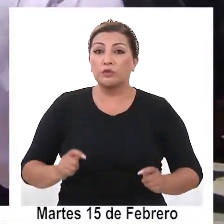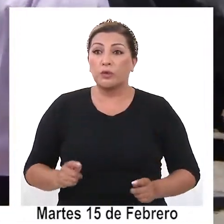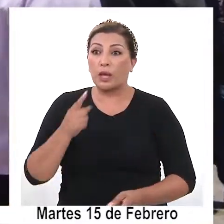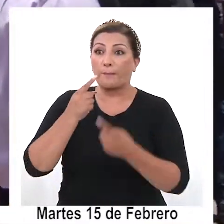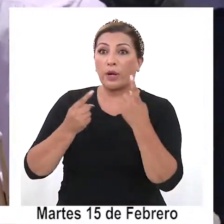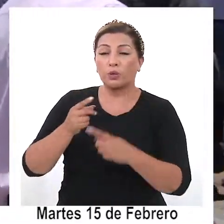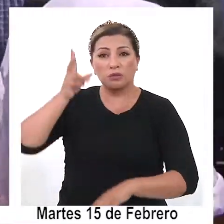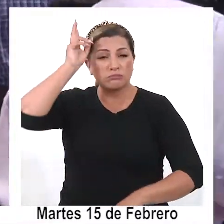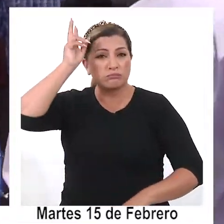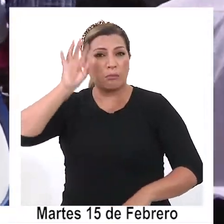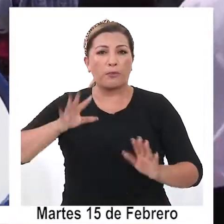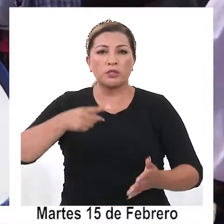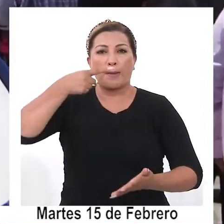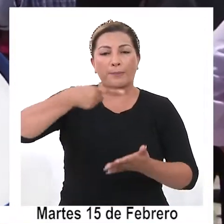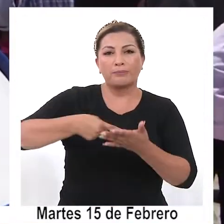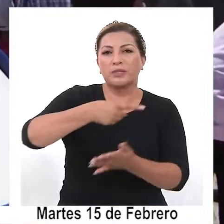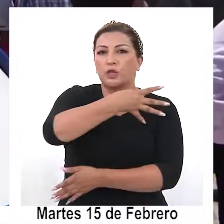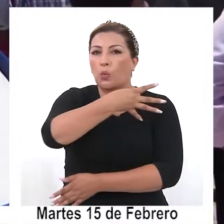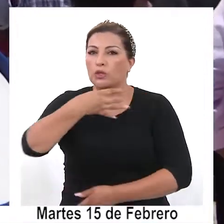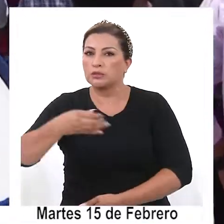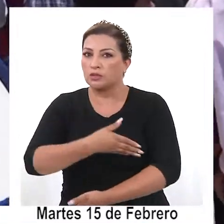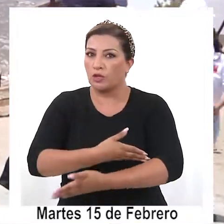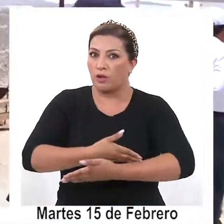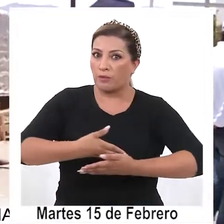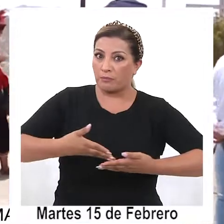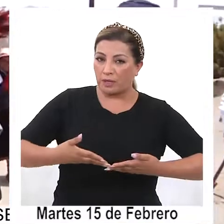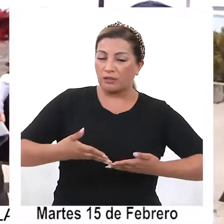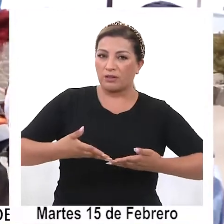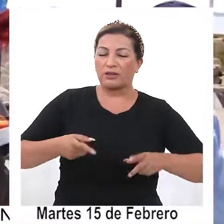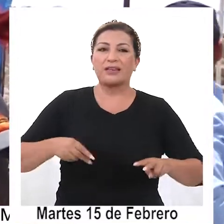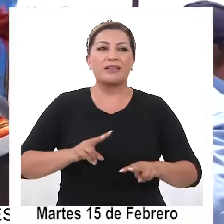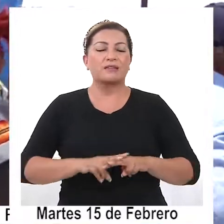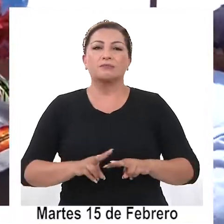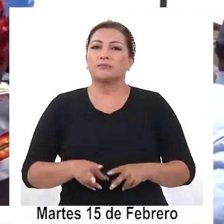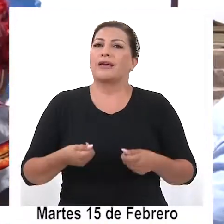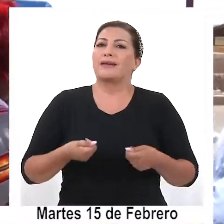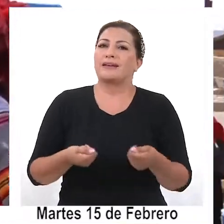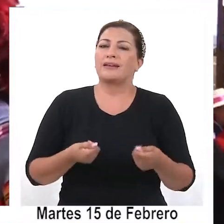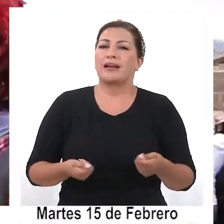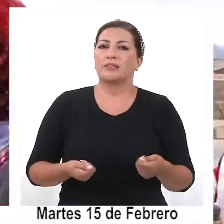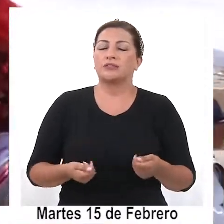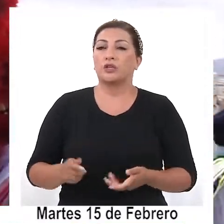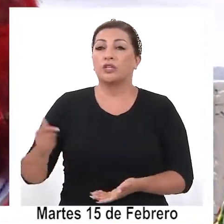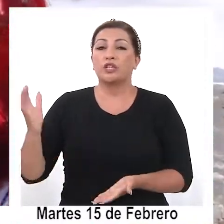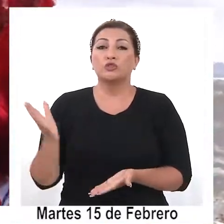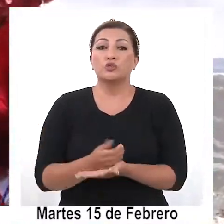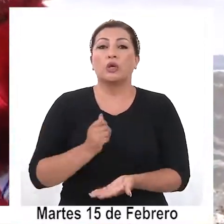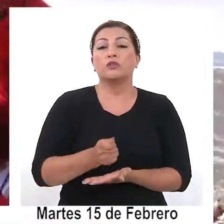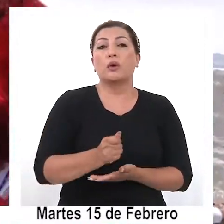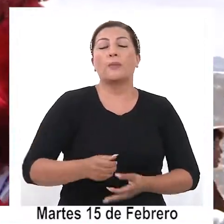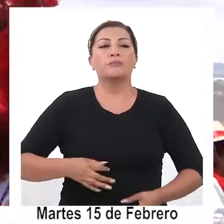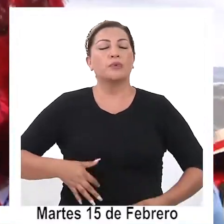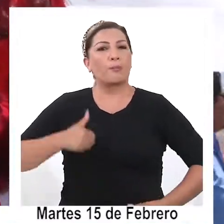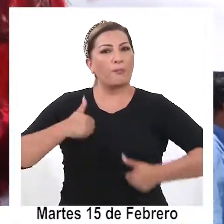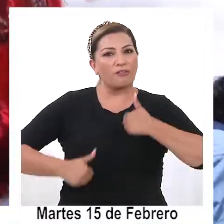indígena alcanzaría los 1.400 millones de pesos que implica gastos en remuneraciones y profesionales técnicos que